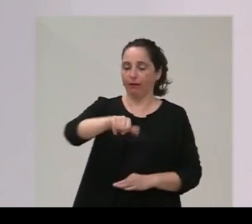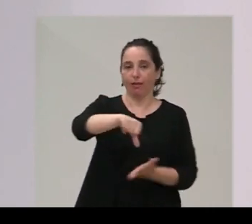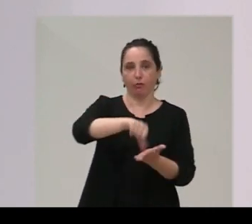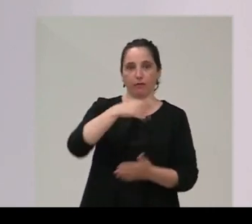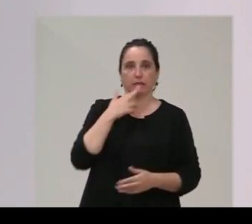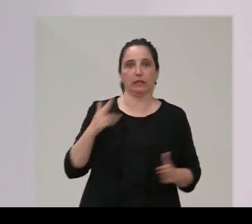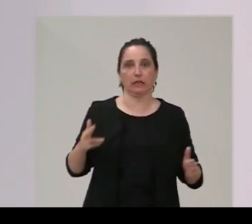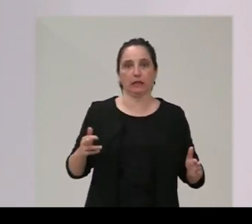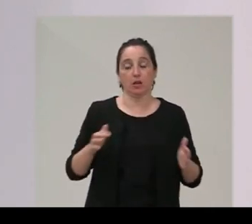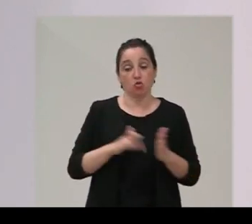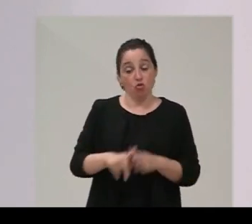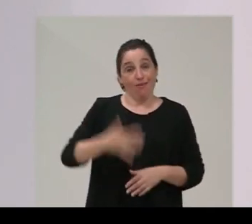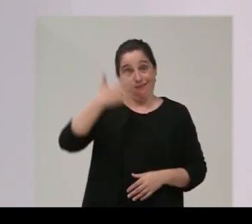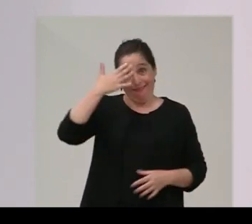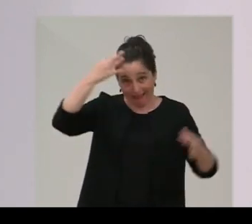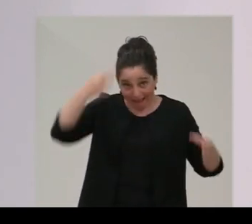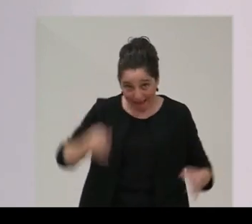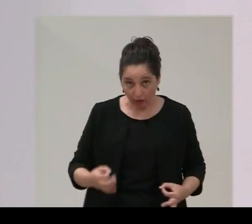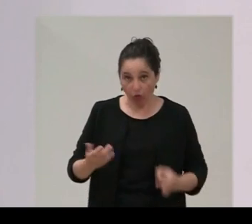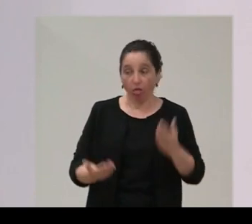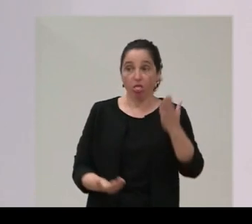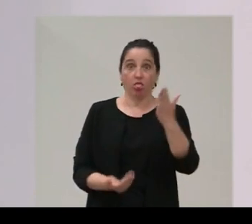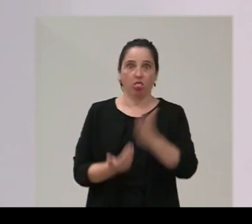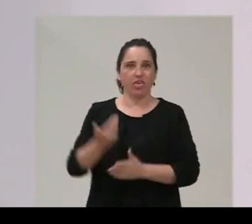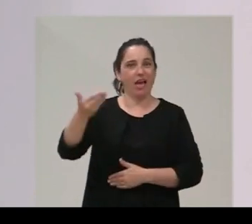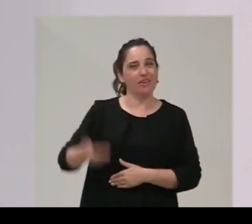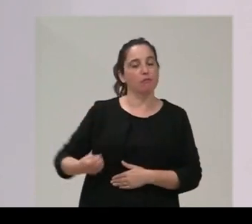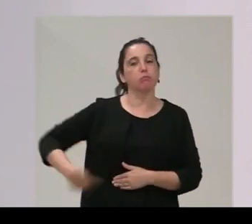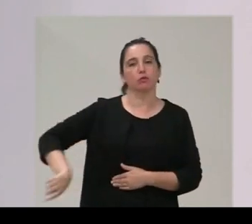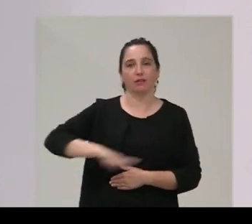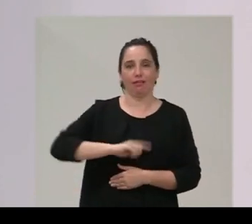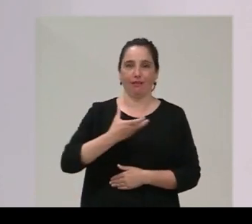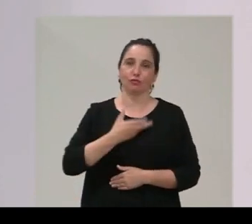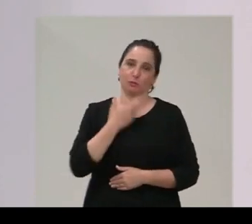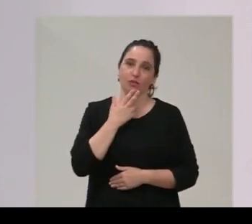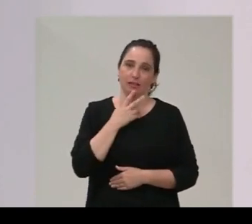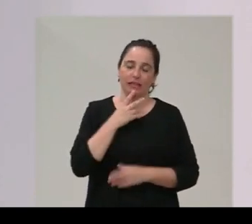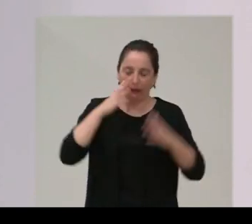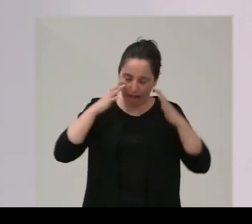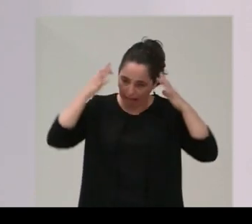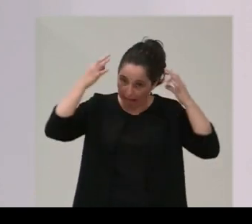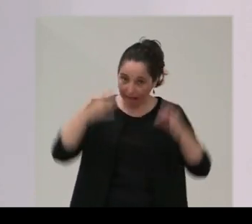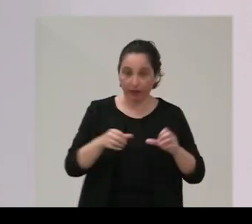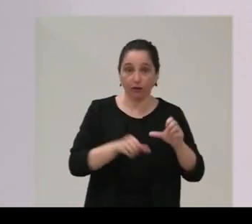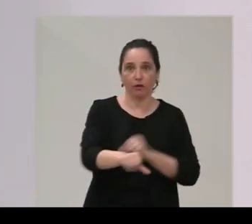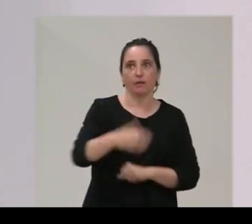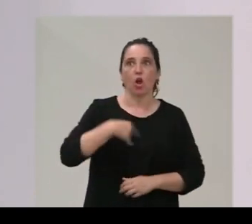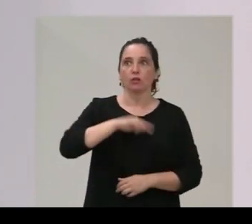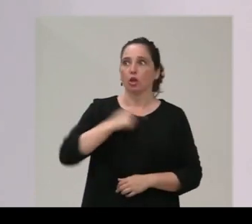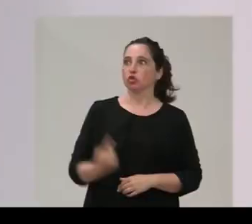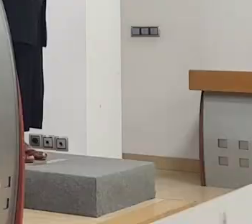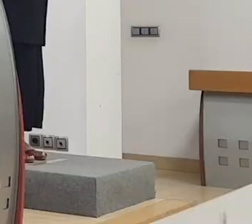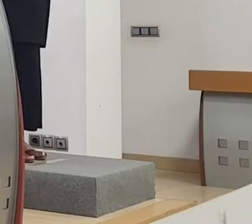somos hoy creo que es un día de verdad importante para el ayuntamiento de Santander porque a partir de hoy no nos sentimos